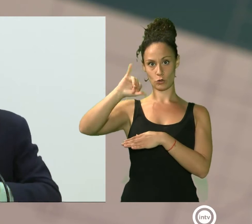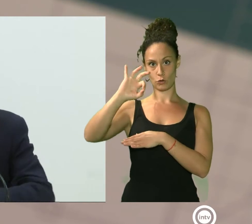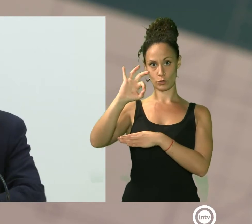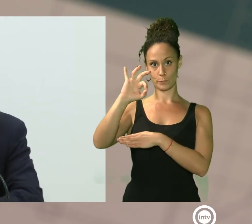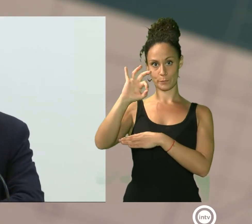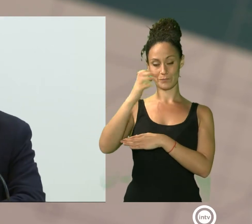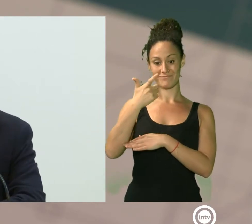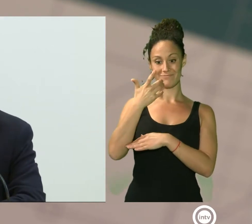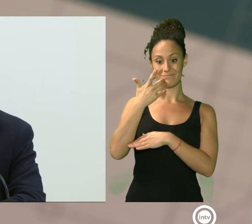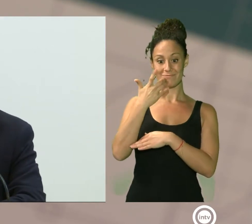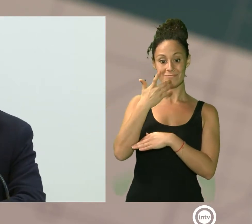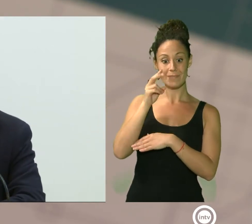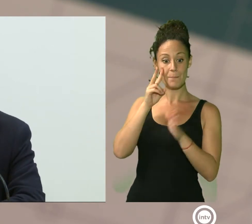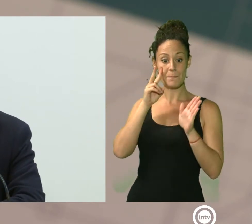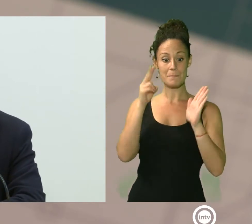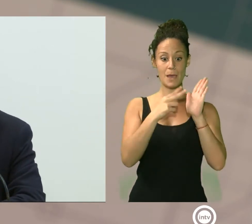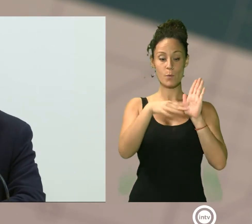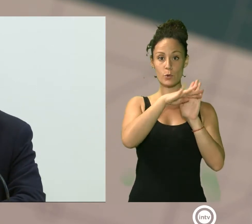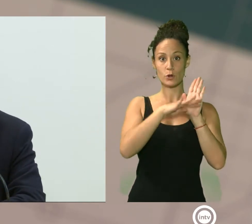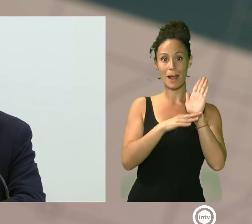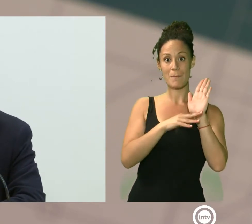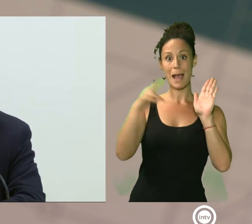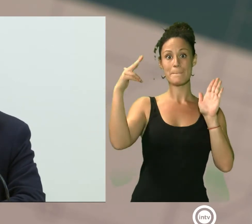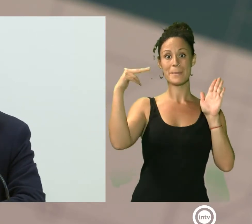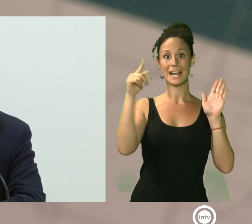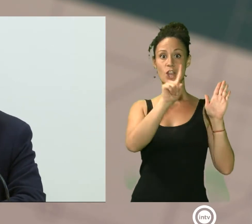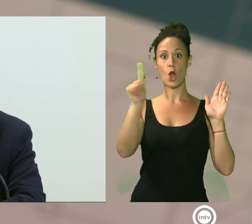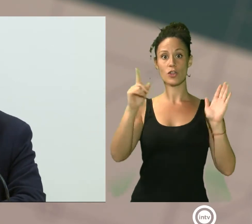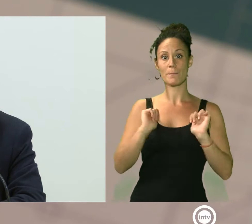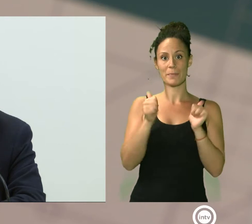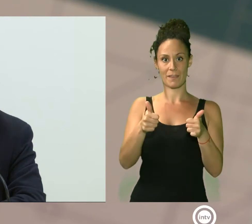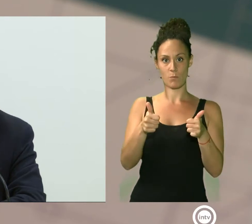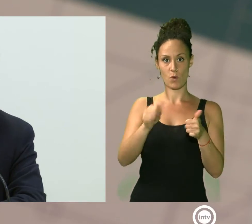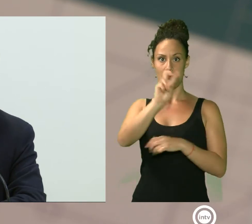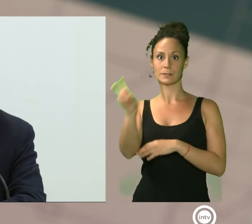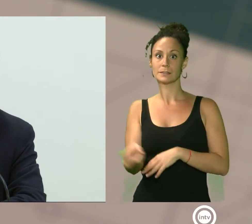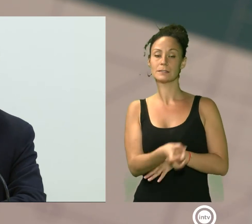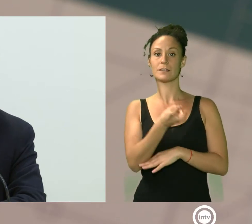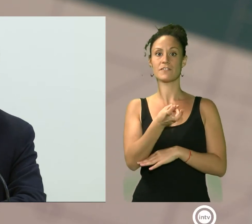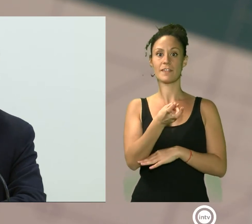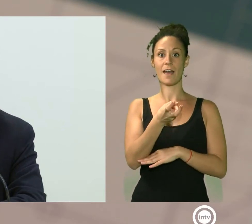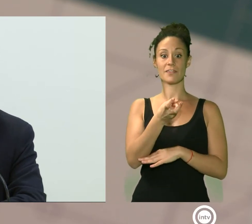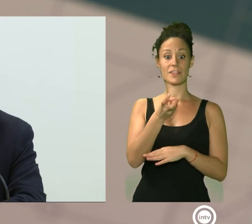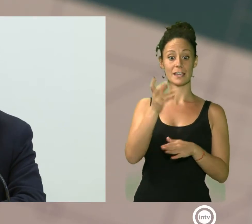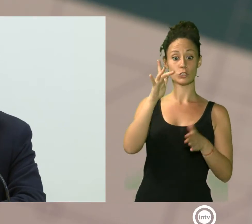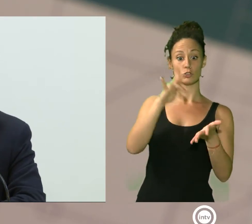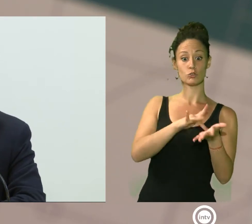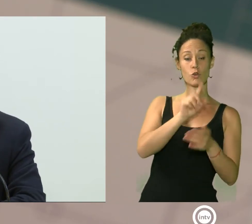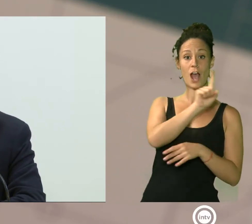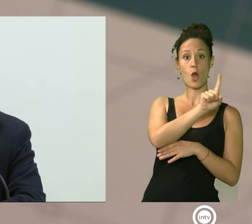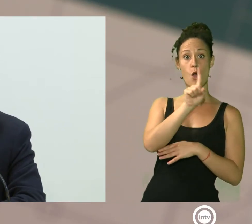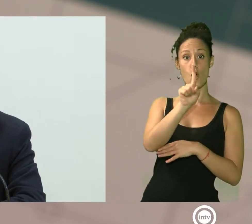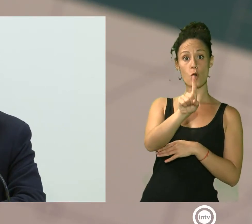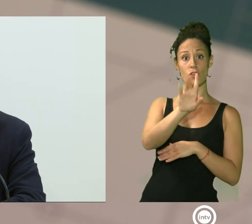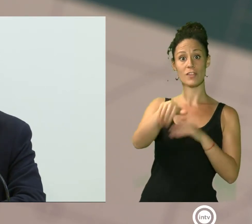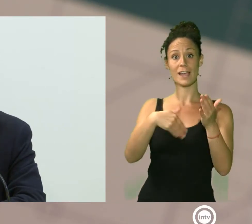el viernes 11 comenzaremos. Las actividades van a desarrollarse entre el viernes 11, el sábado y